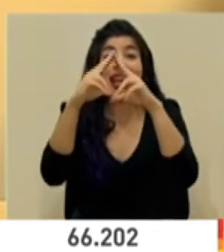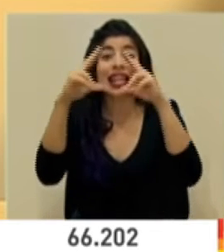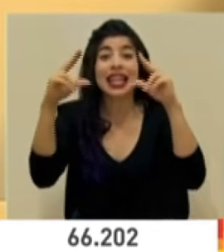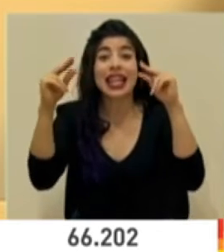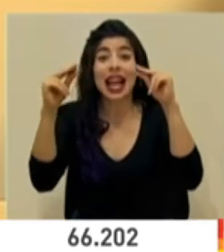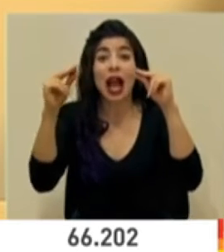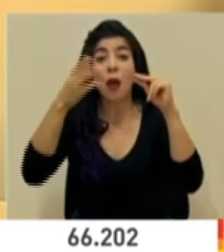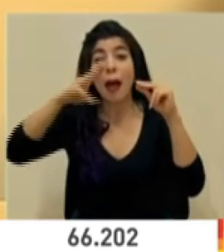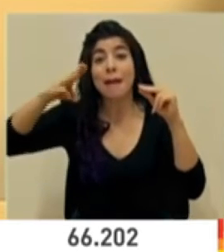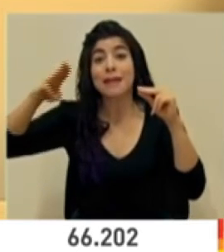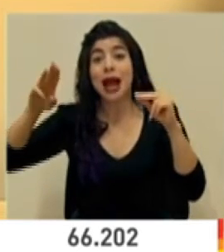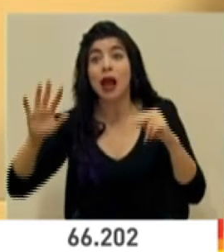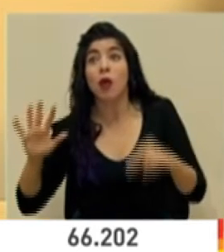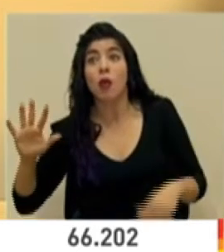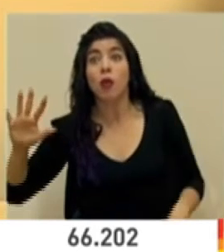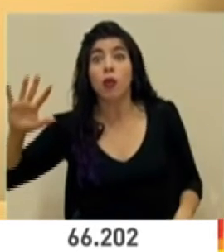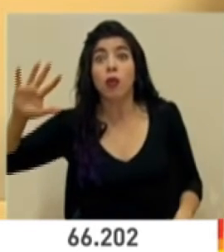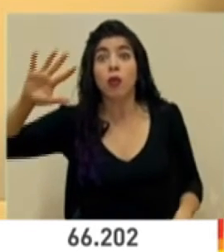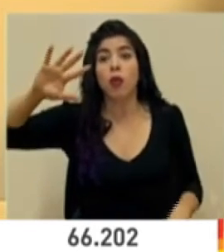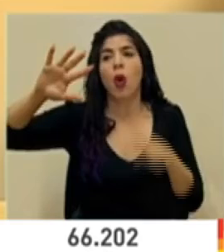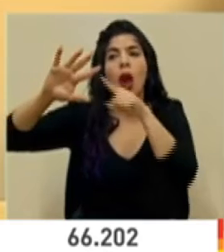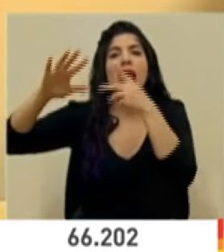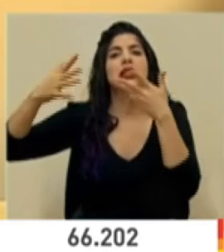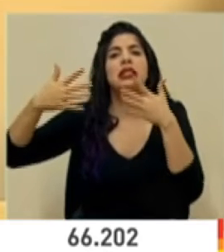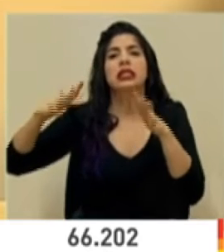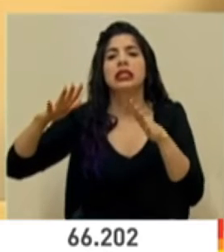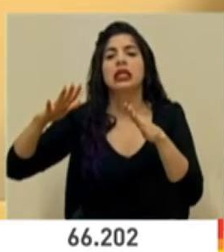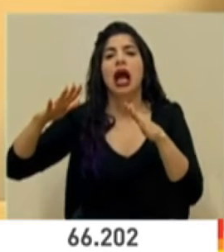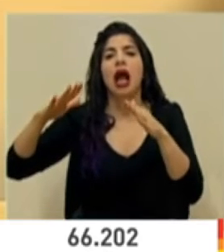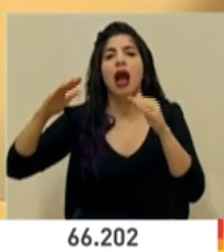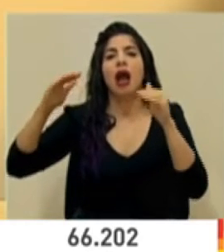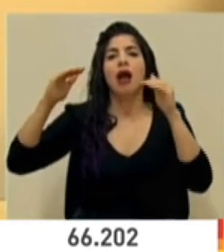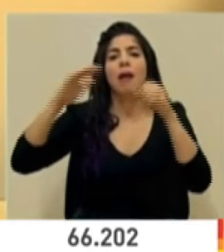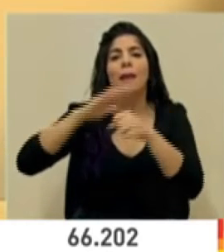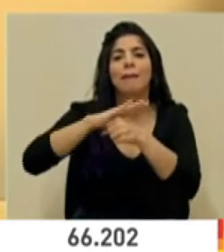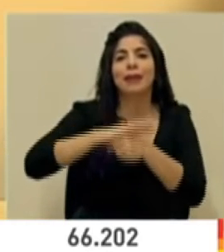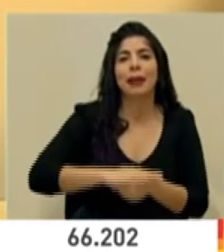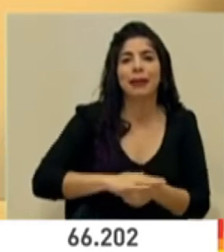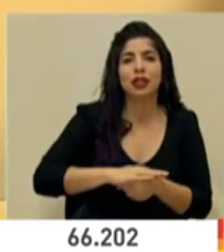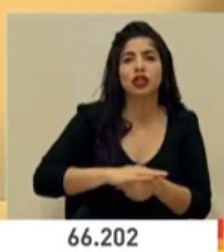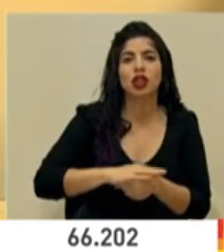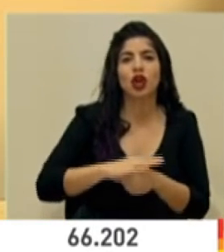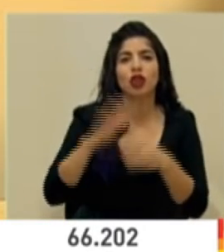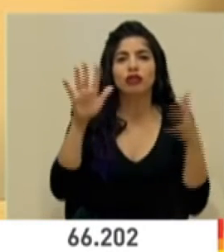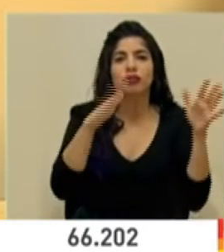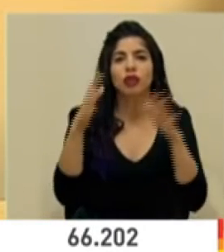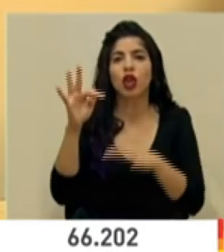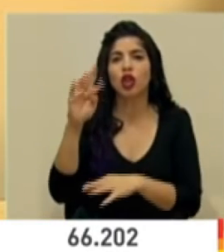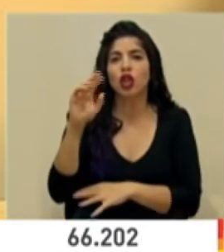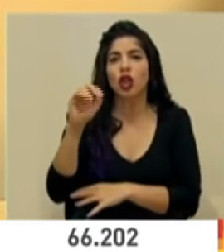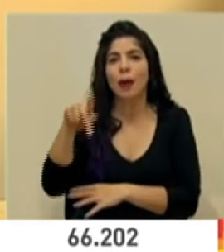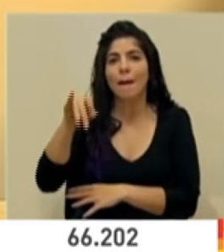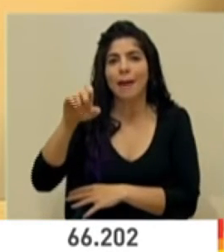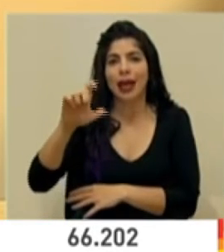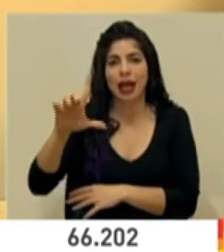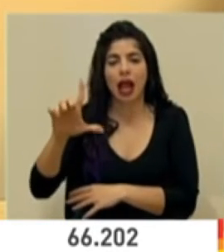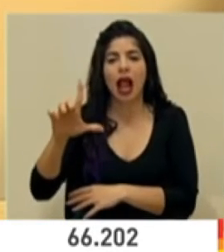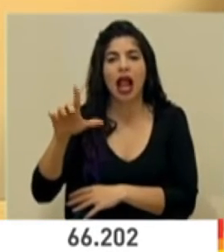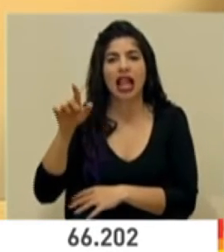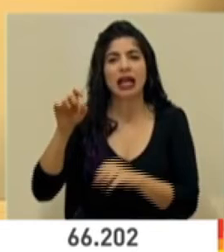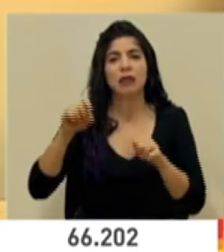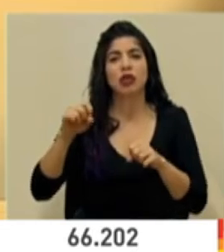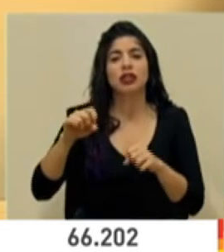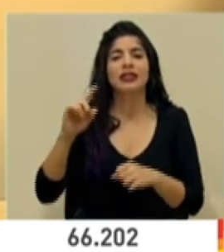el mar, ya lo tendremos como una depresión tropical. Por ende, prevemos que sea un evento, un